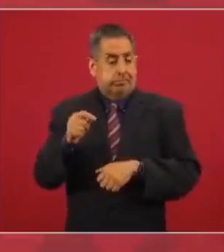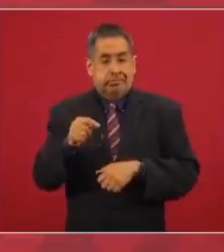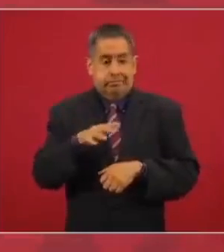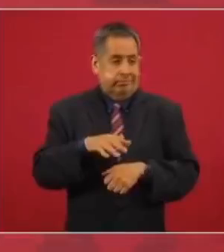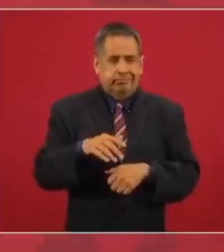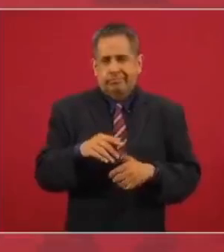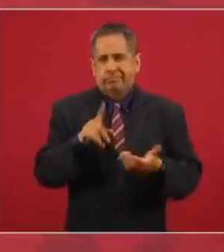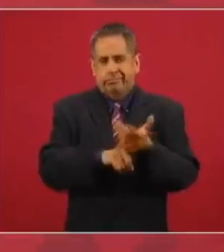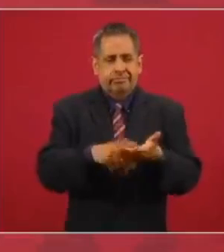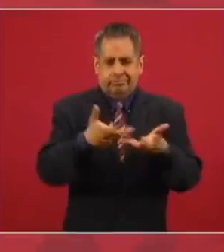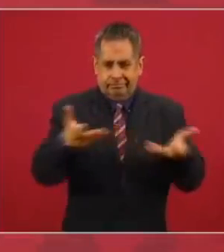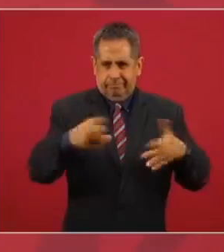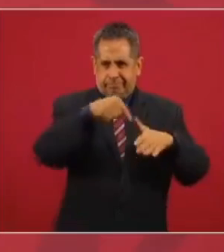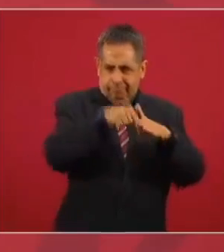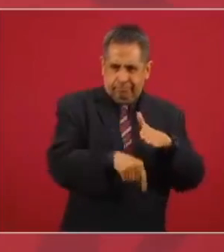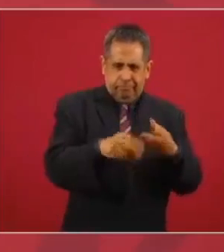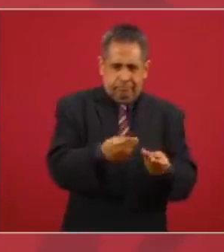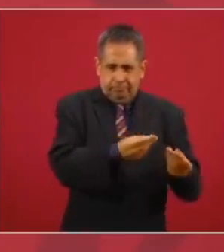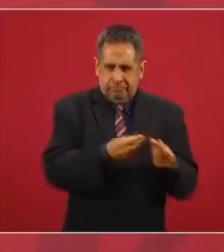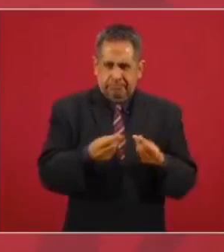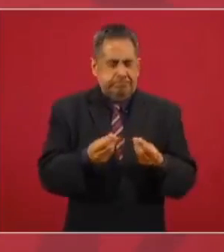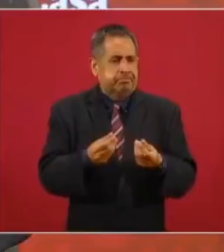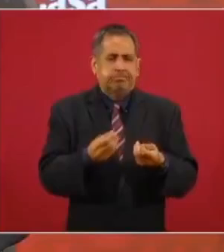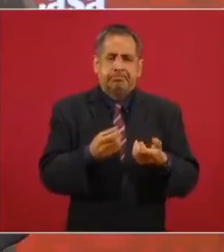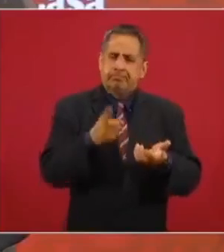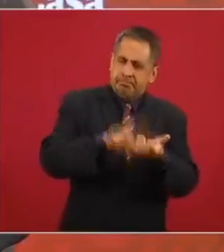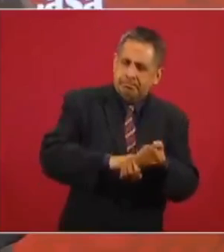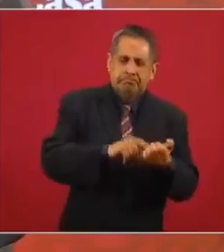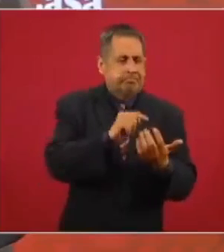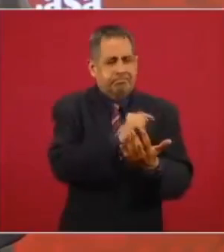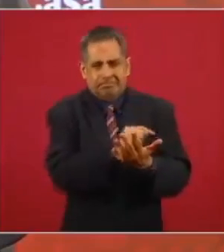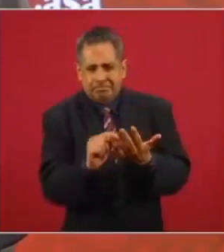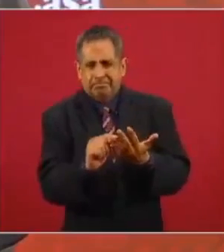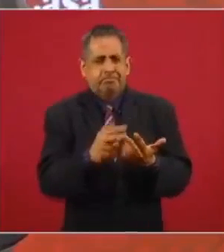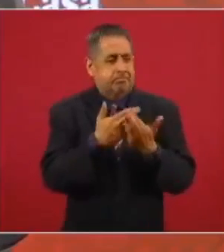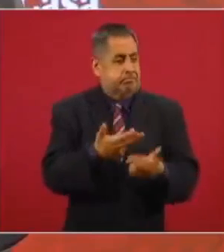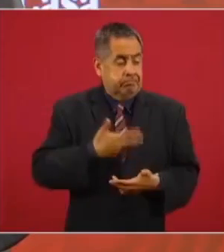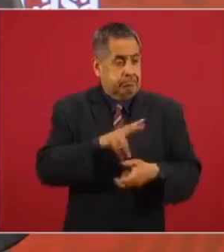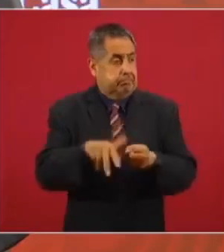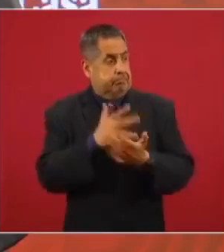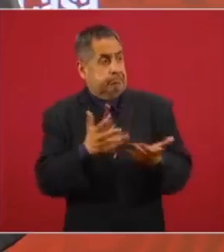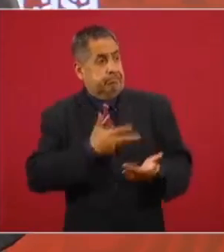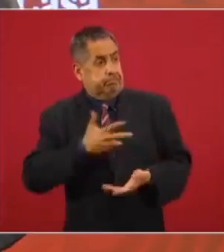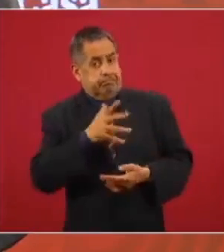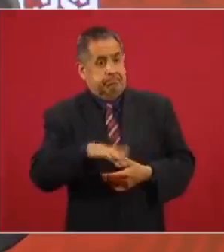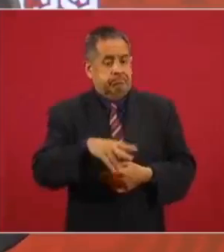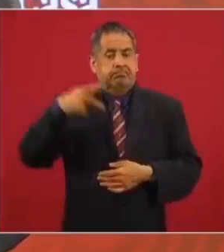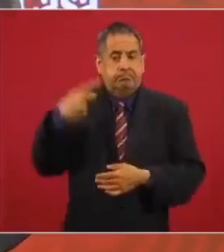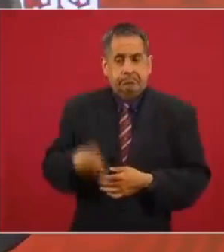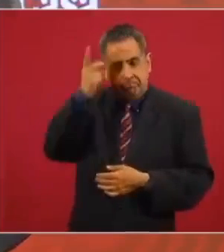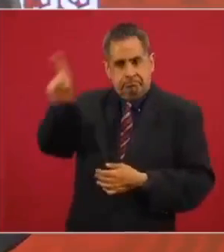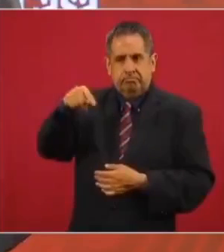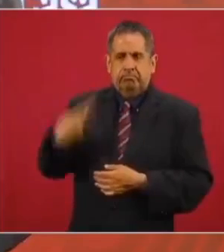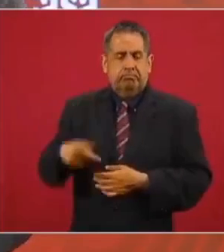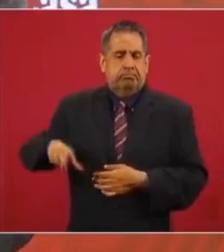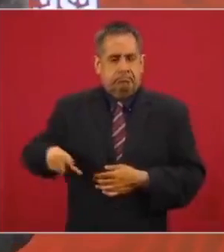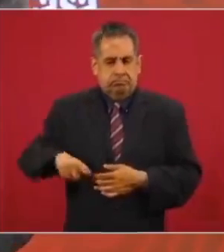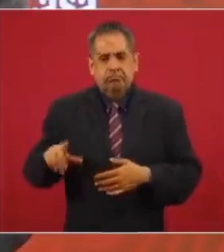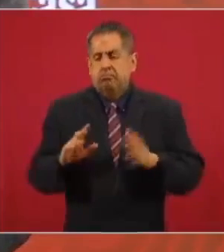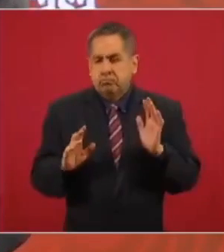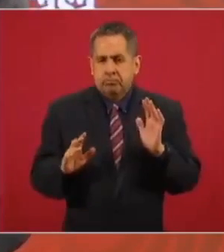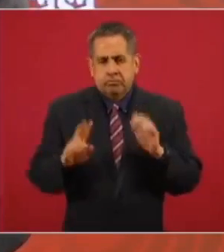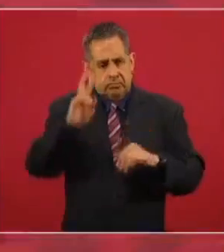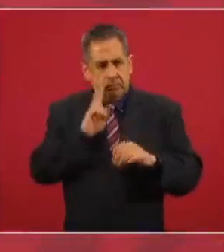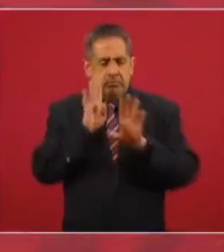minerales, todos estos recursos naturales son de la nación, pero